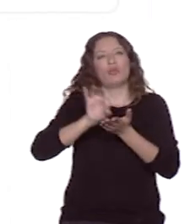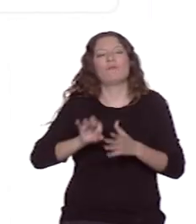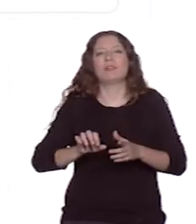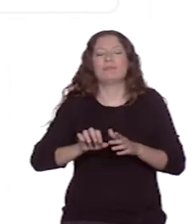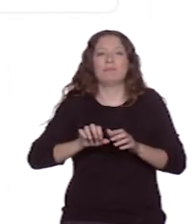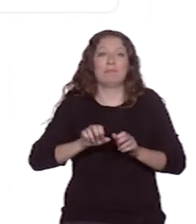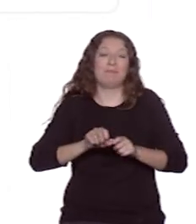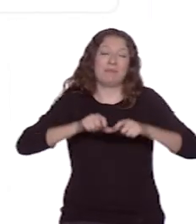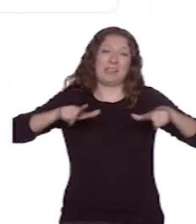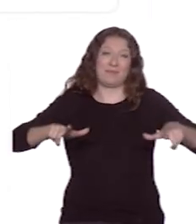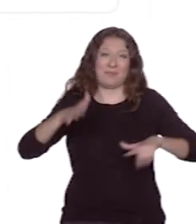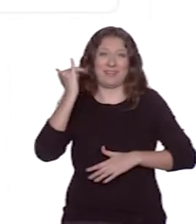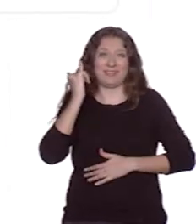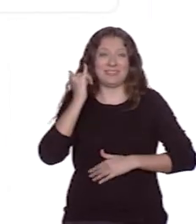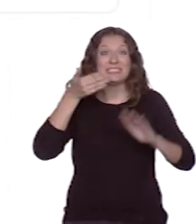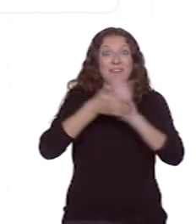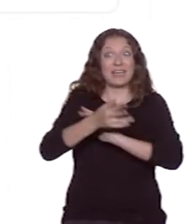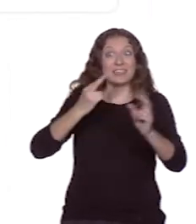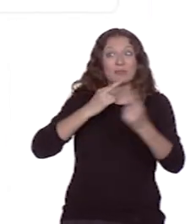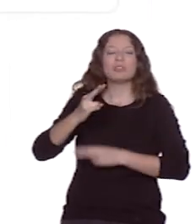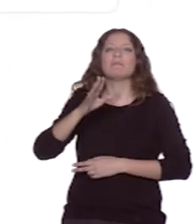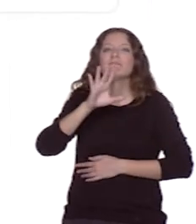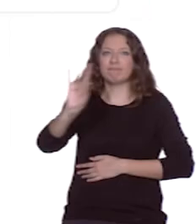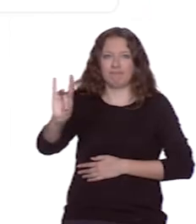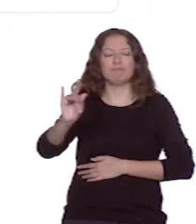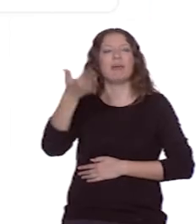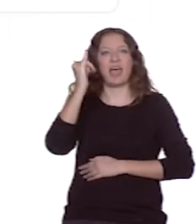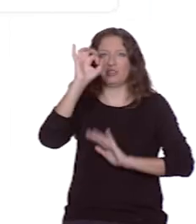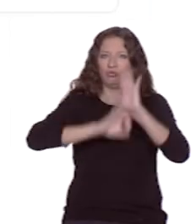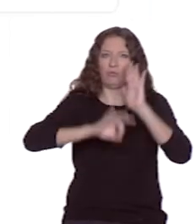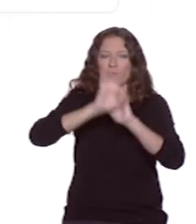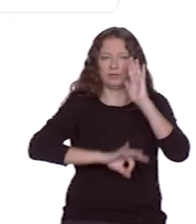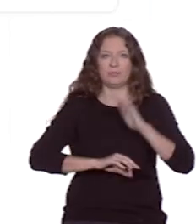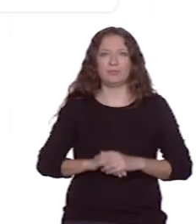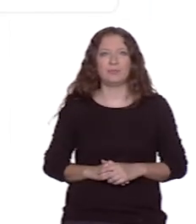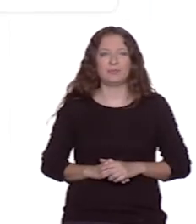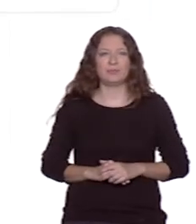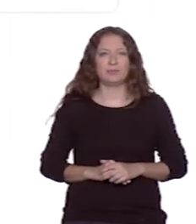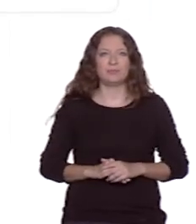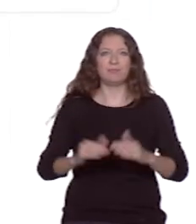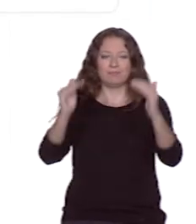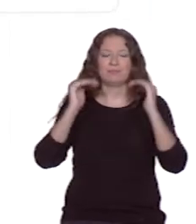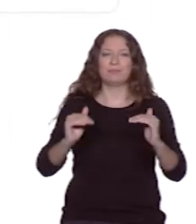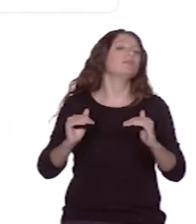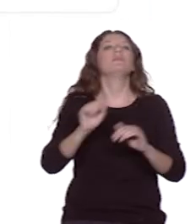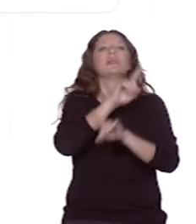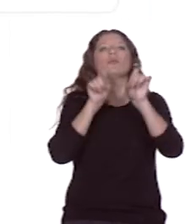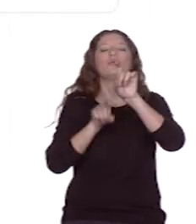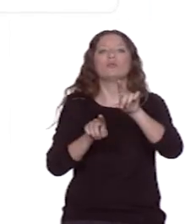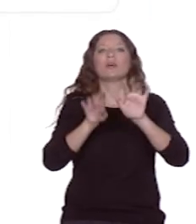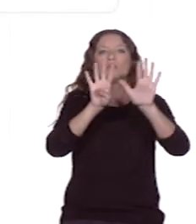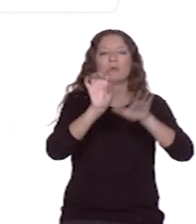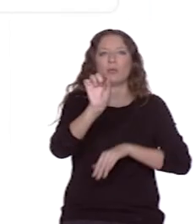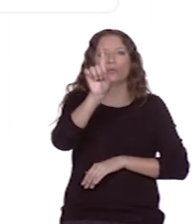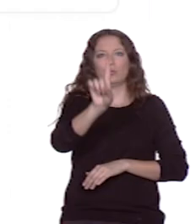respuesta a la Q9 es, sí, el sistema contiene software. Vamos a la pregunta 9.1. ¿Se